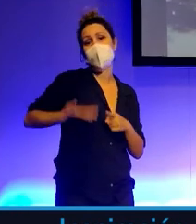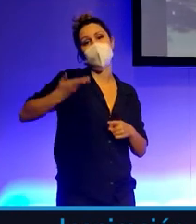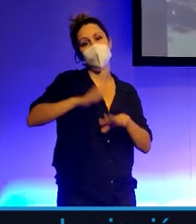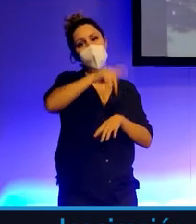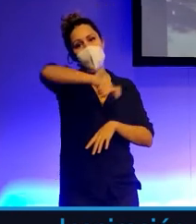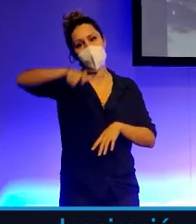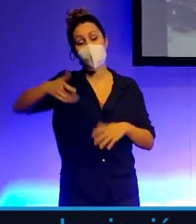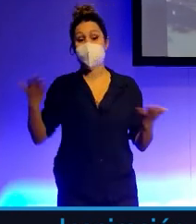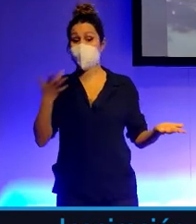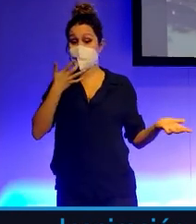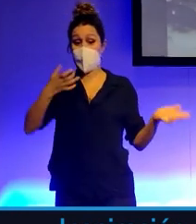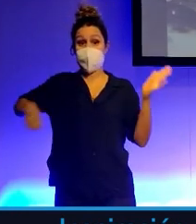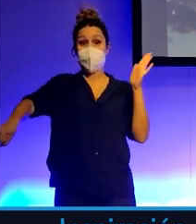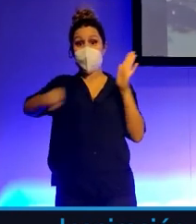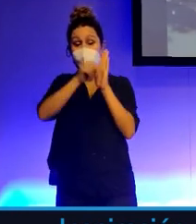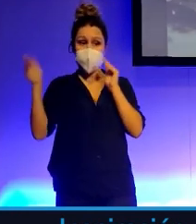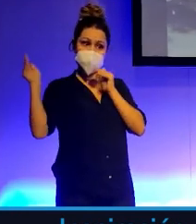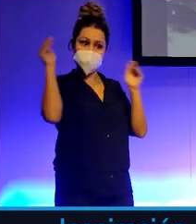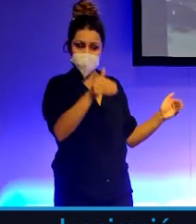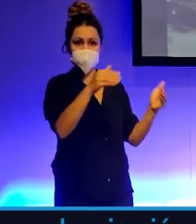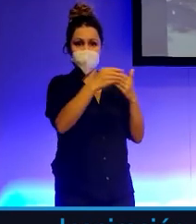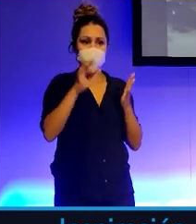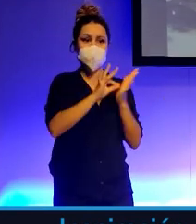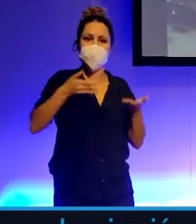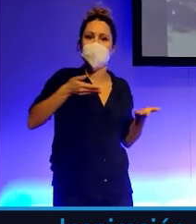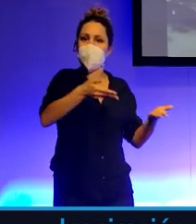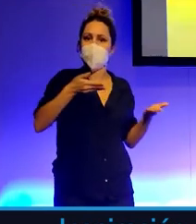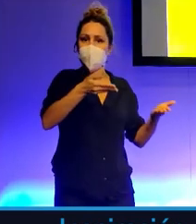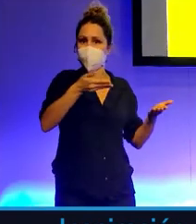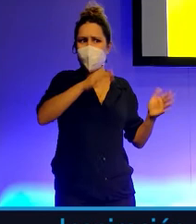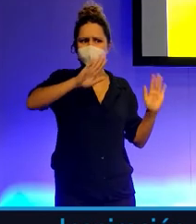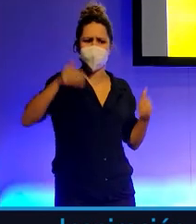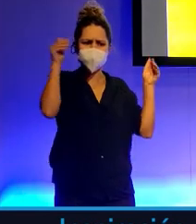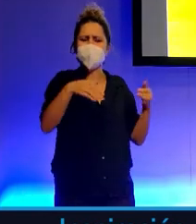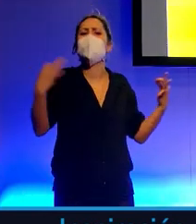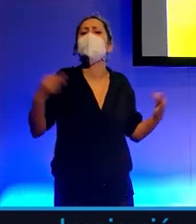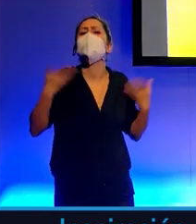marcas no están más en el negocio de vender productos, ofrecer servicios, ¿en qué están las marcas hoy?